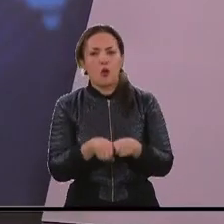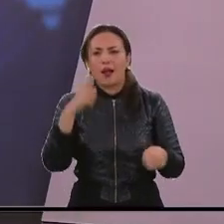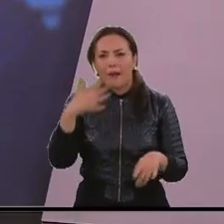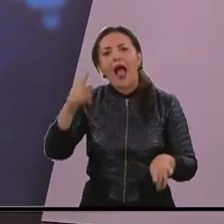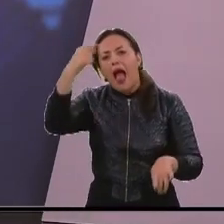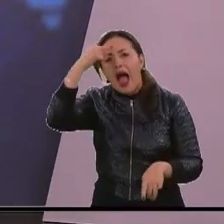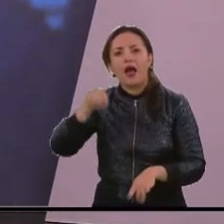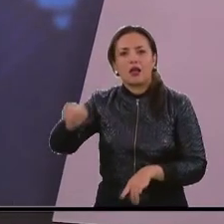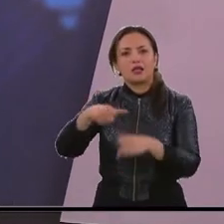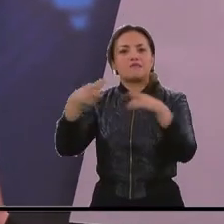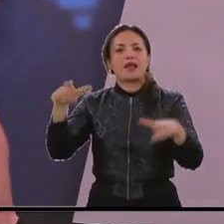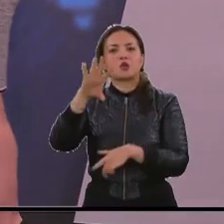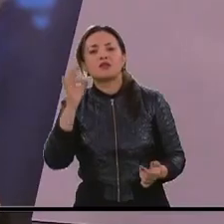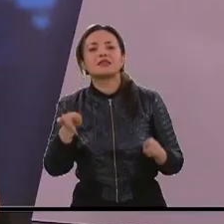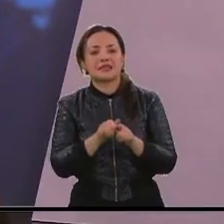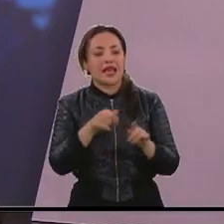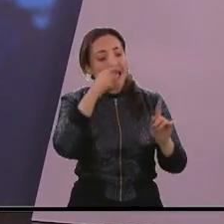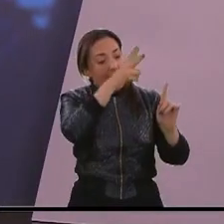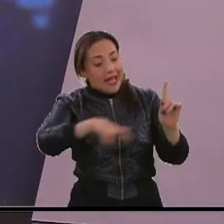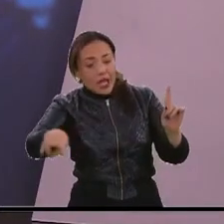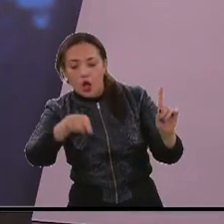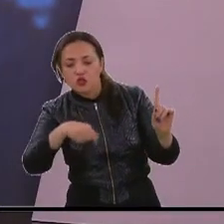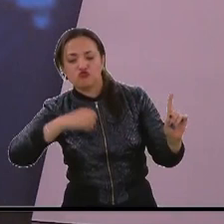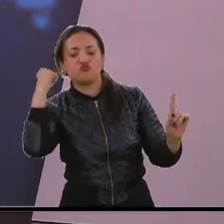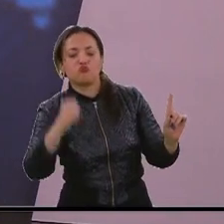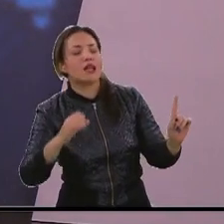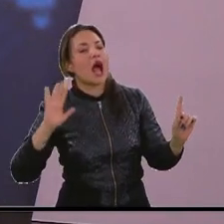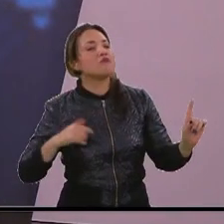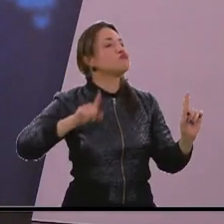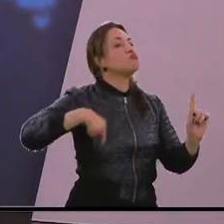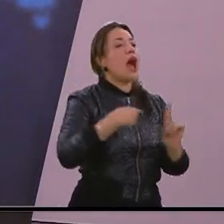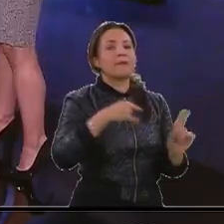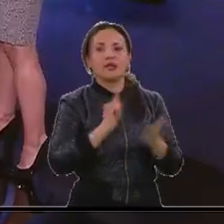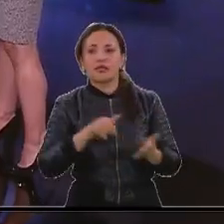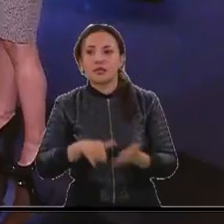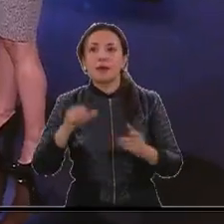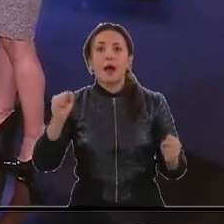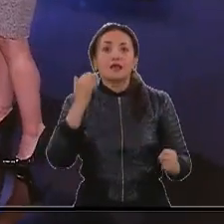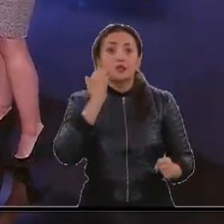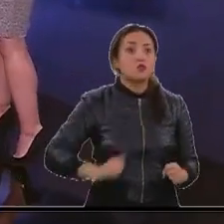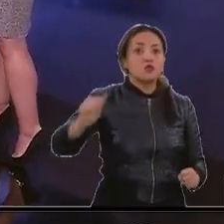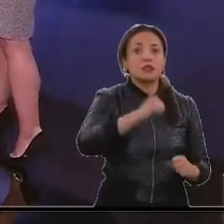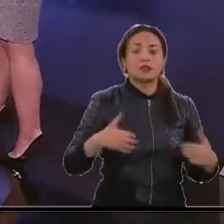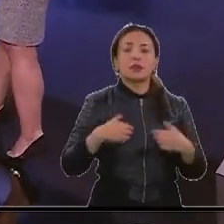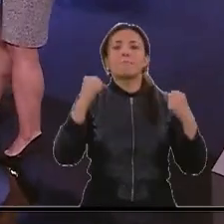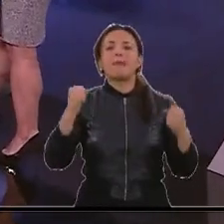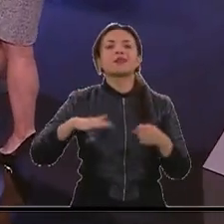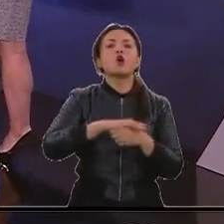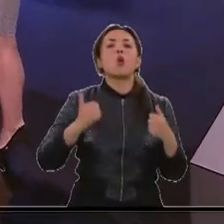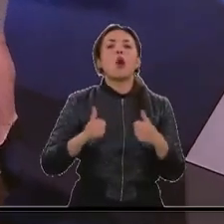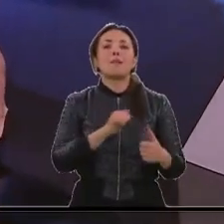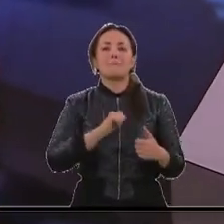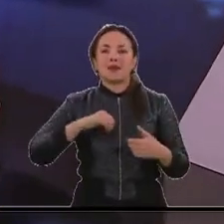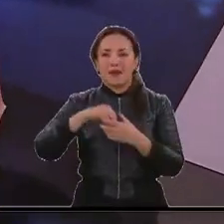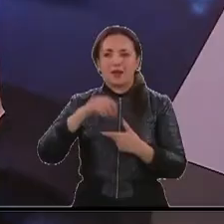que ahí están incluidos, padrastros y padres. Es ámbito privado. Las mujeres donde estamos más inseguras, paradójicamente, es en el ámbito privado. Y